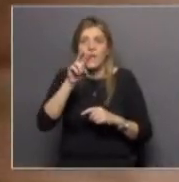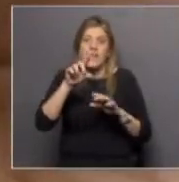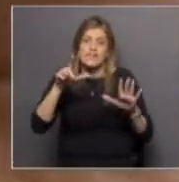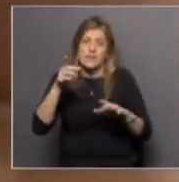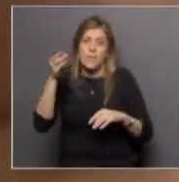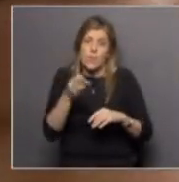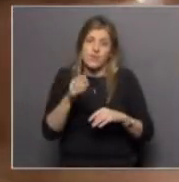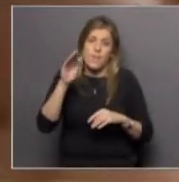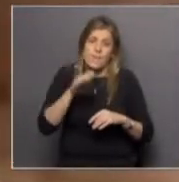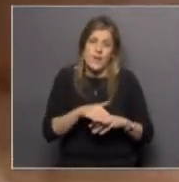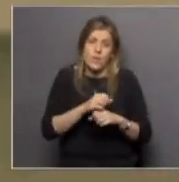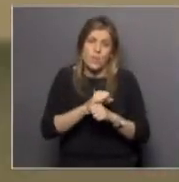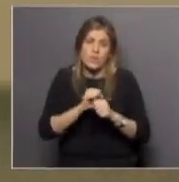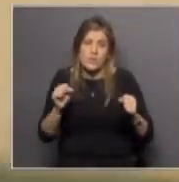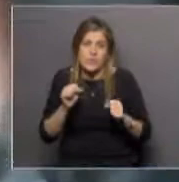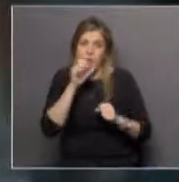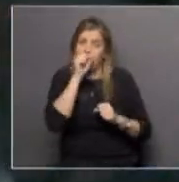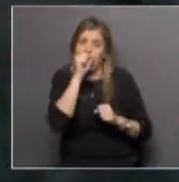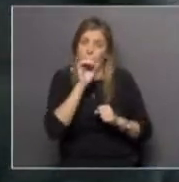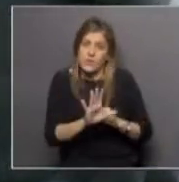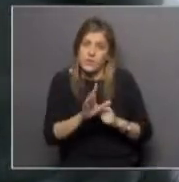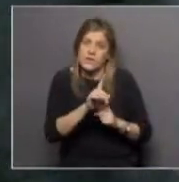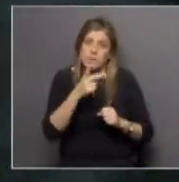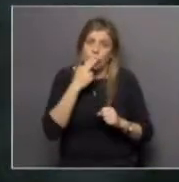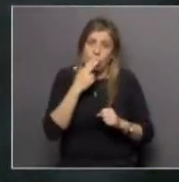de sostener esa abstinencia a largo plazo